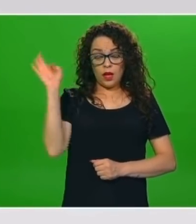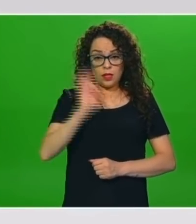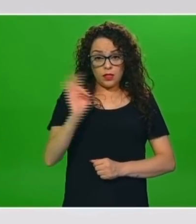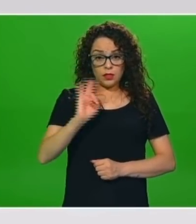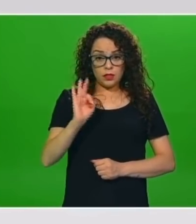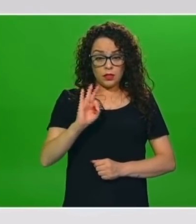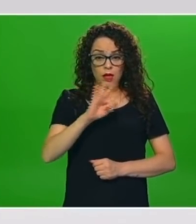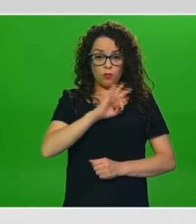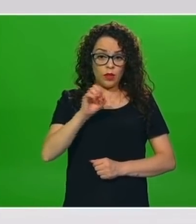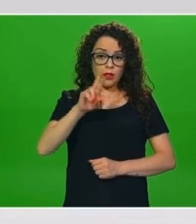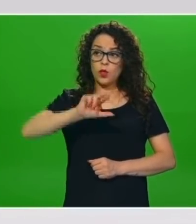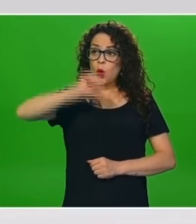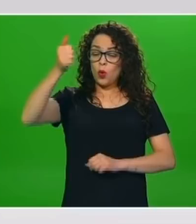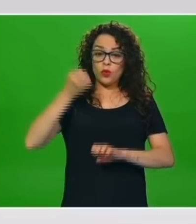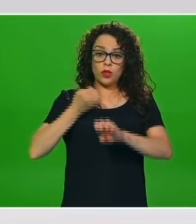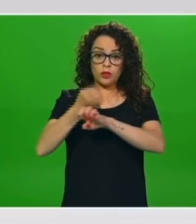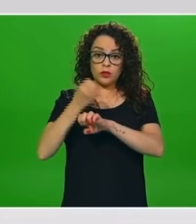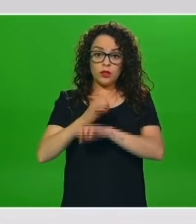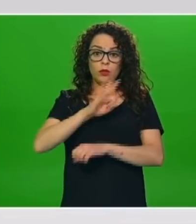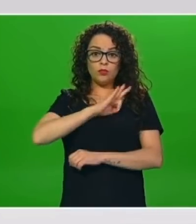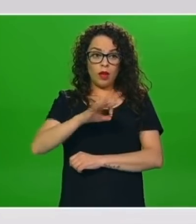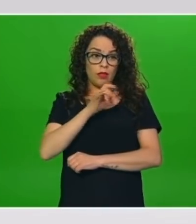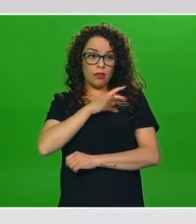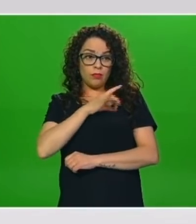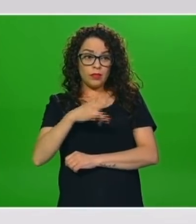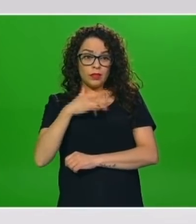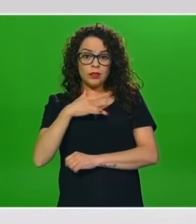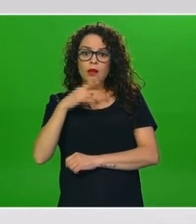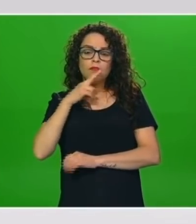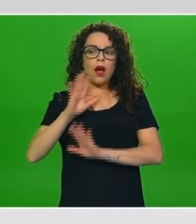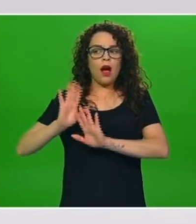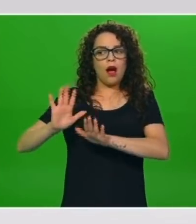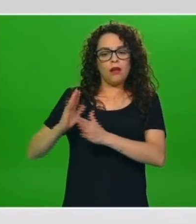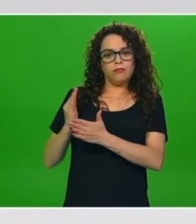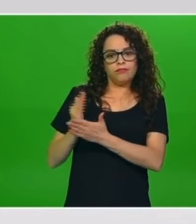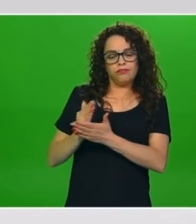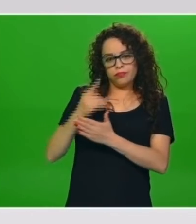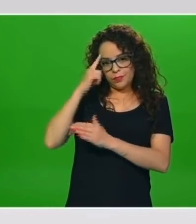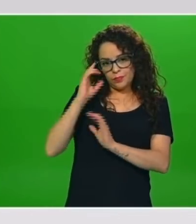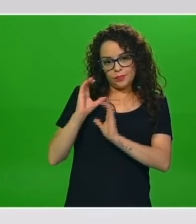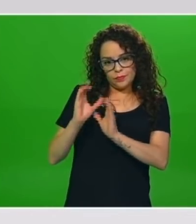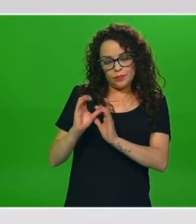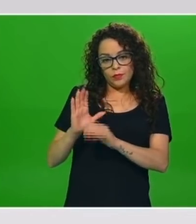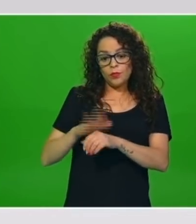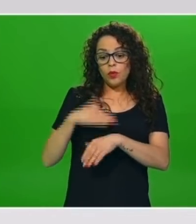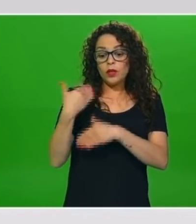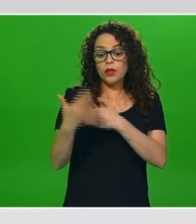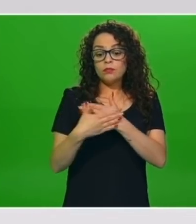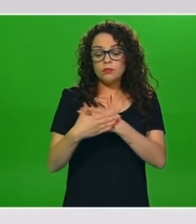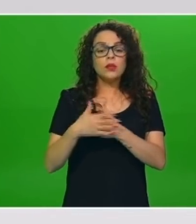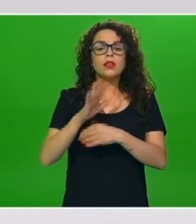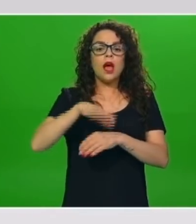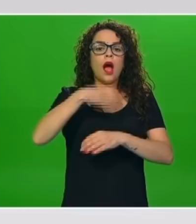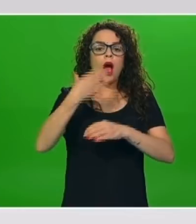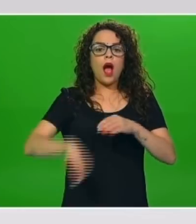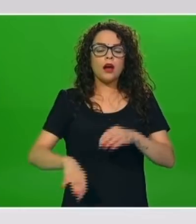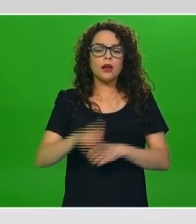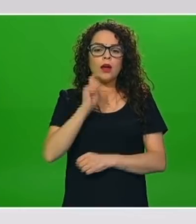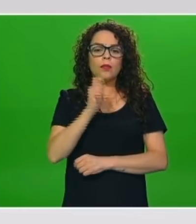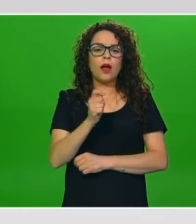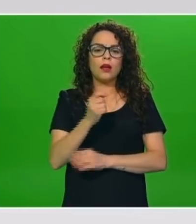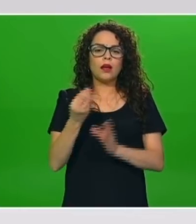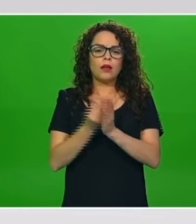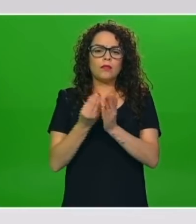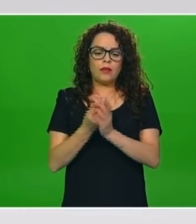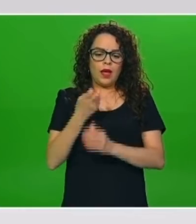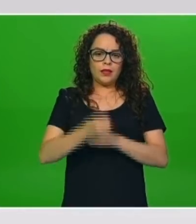que otros estados den también marcha atrás precisamente por precaución y porque el ciclo escolar está a punto de acabar? No necesariamente